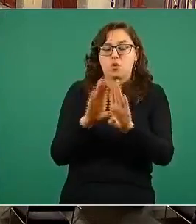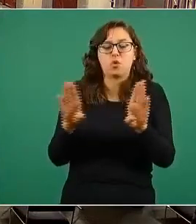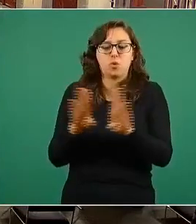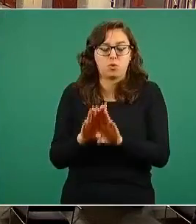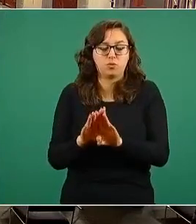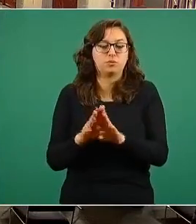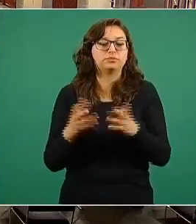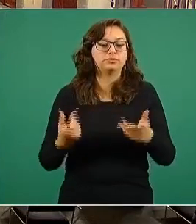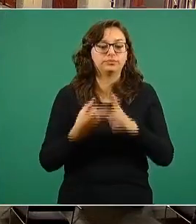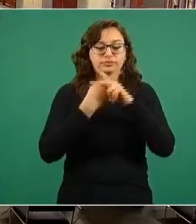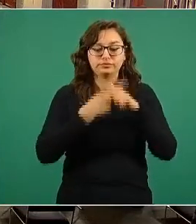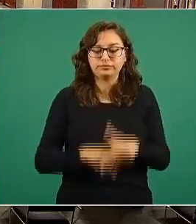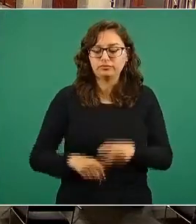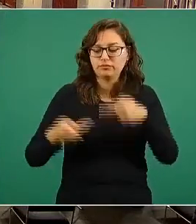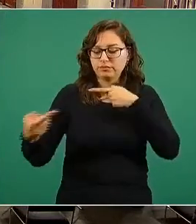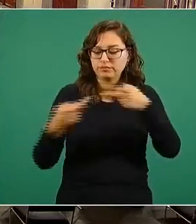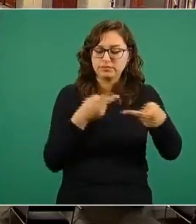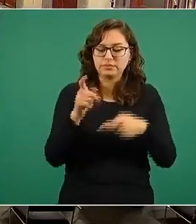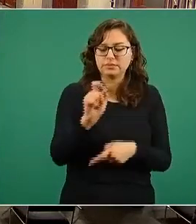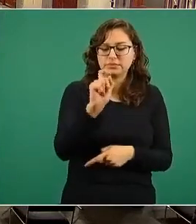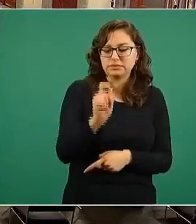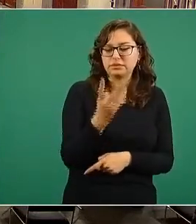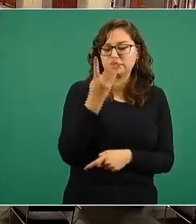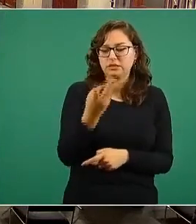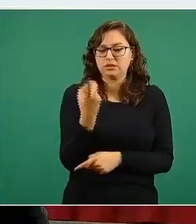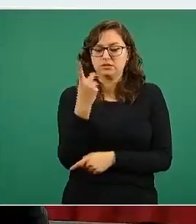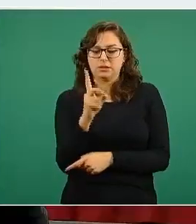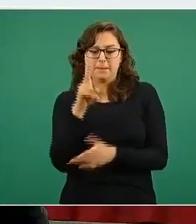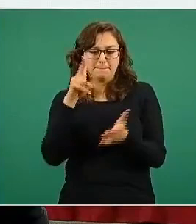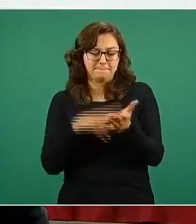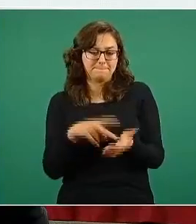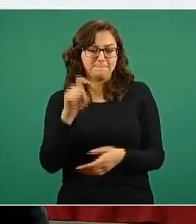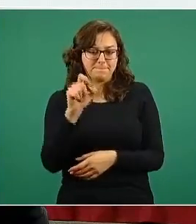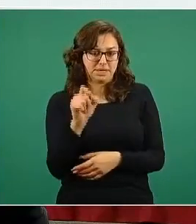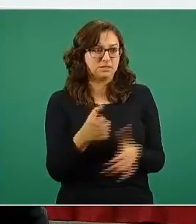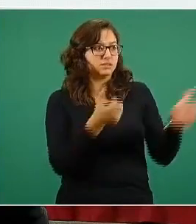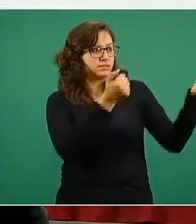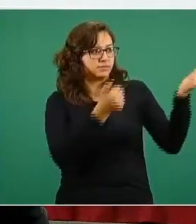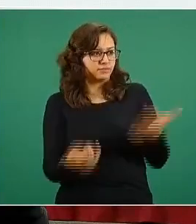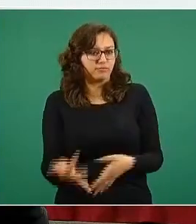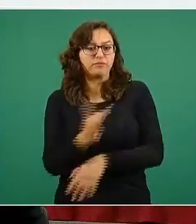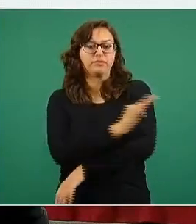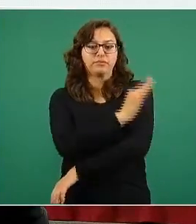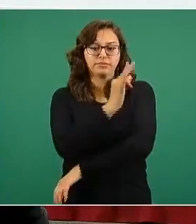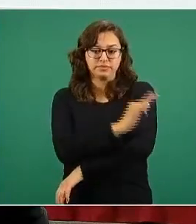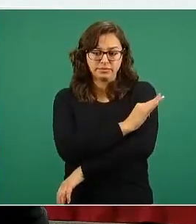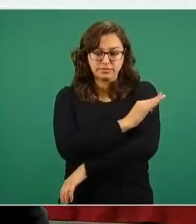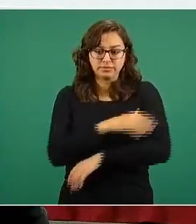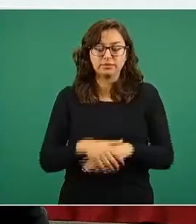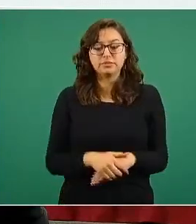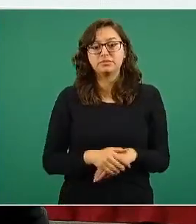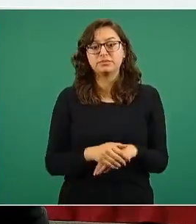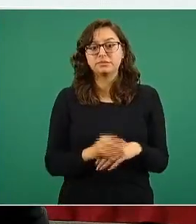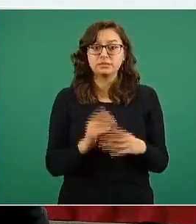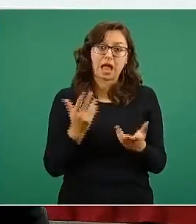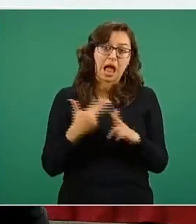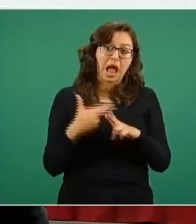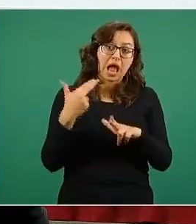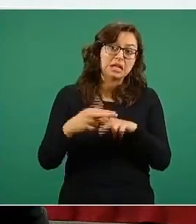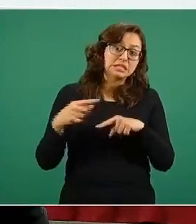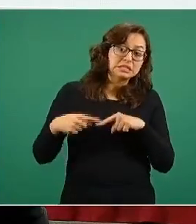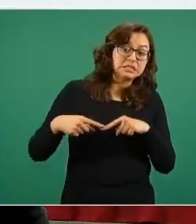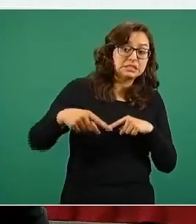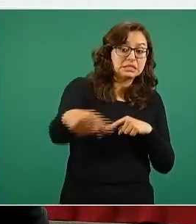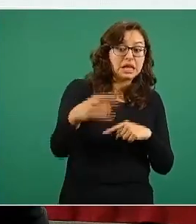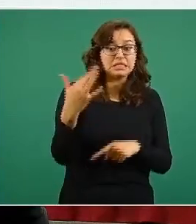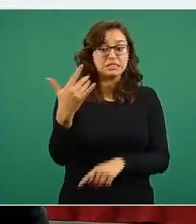desde el 24 de diciembre de 2020. Desde luego no planeamos tardarnos 50 años, esto va a